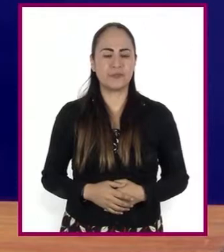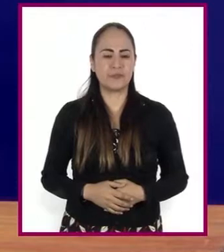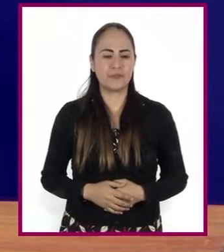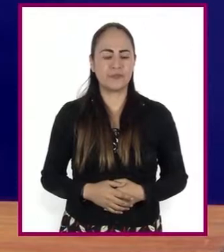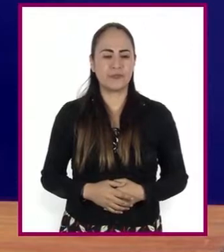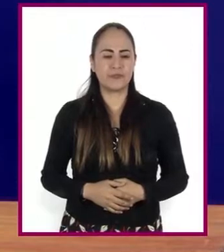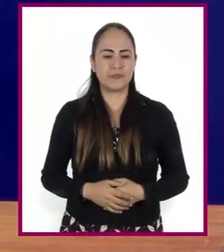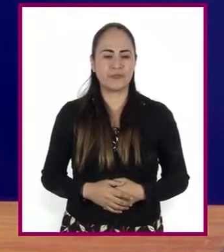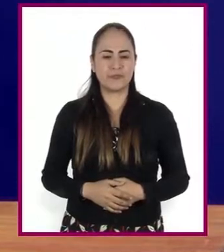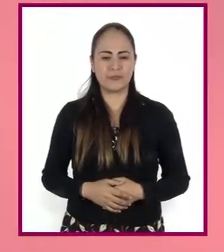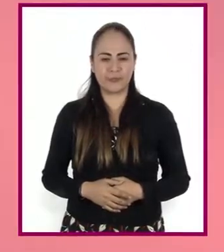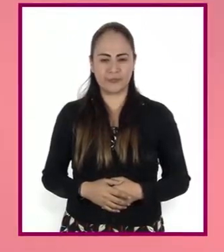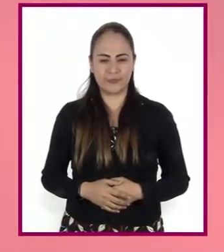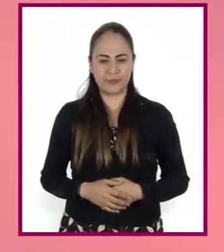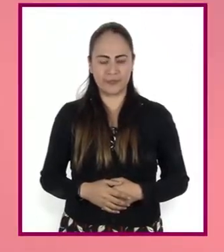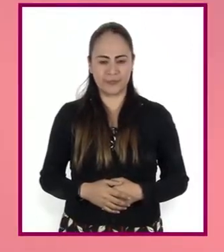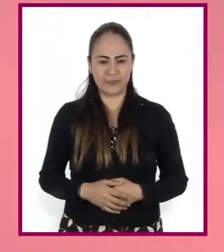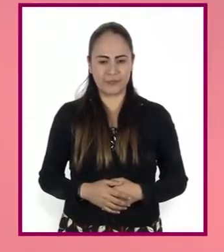Y...